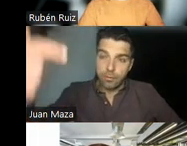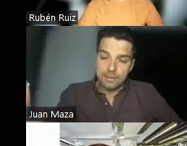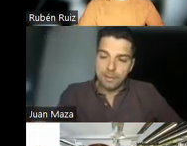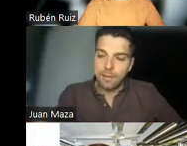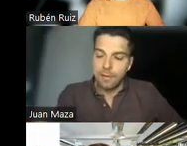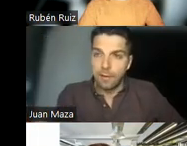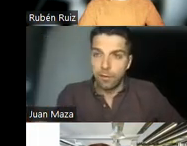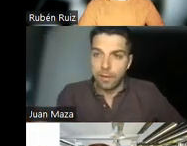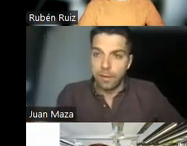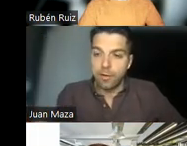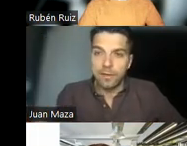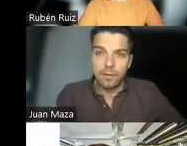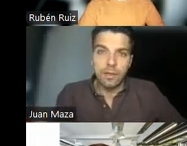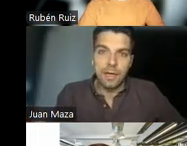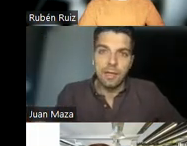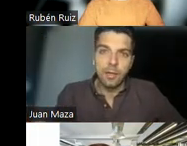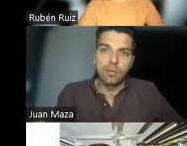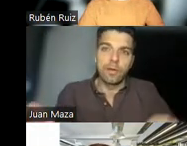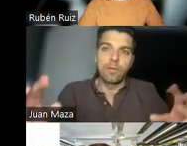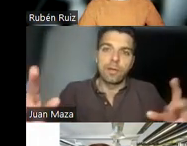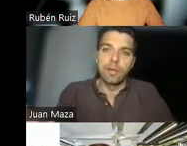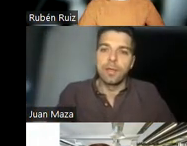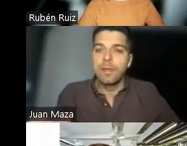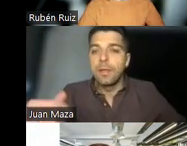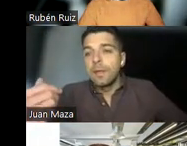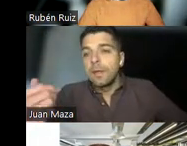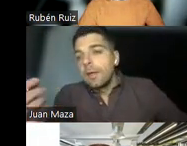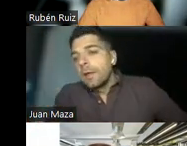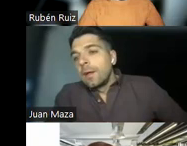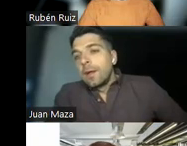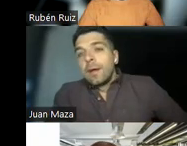aquello que os comentaba de los 10 olores básicos que hay como si fuera un arcohidro.